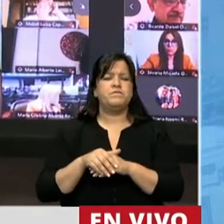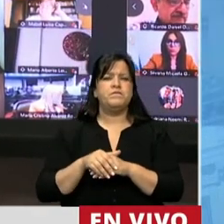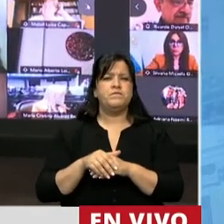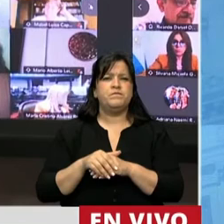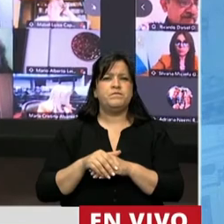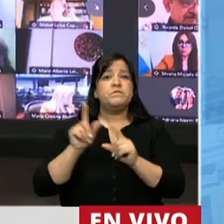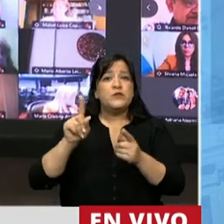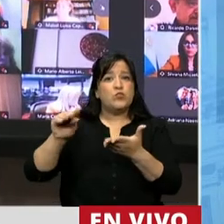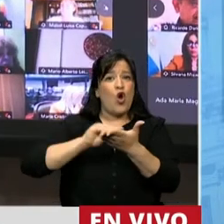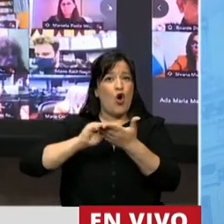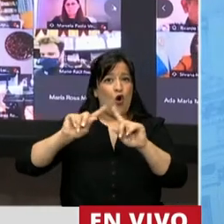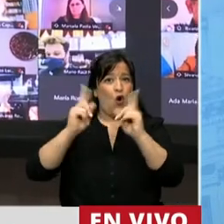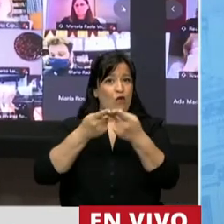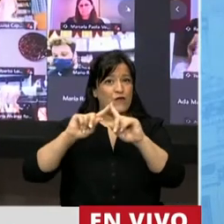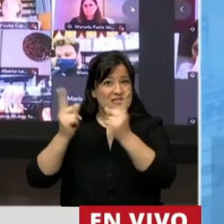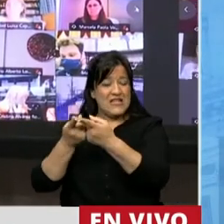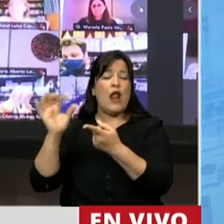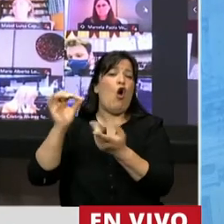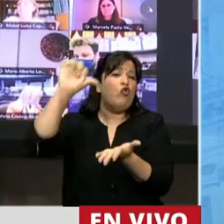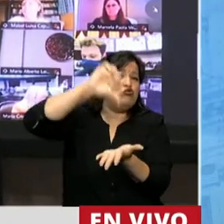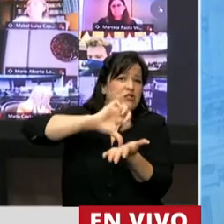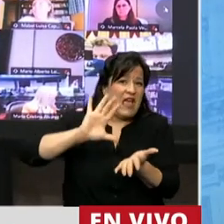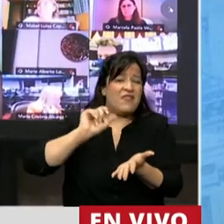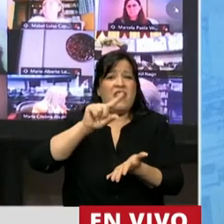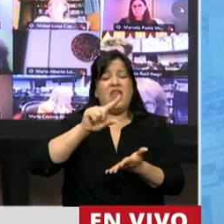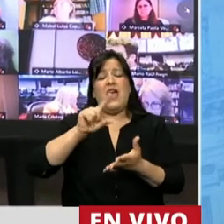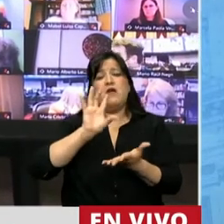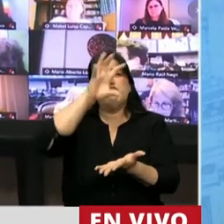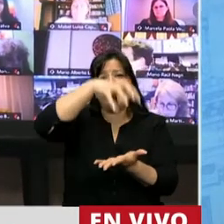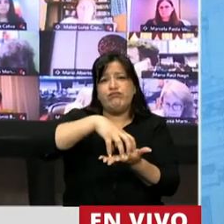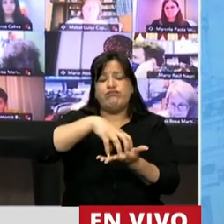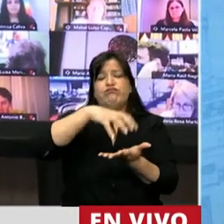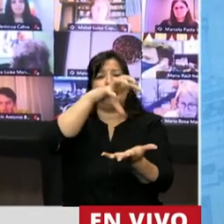las oficinas o sedes del sector público nacional.